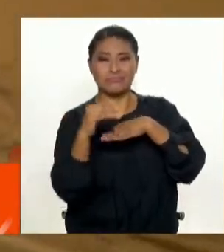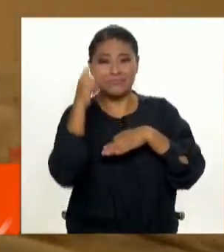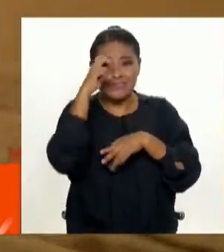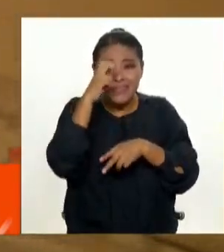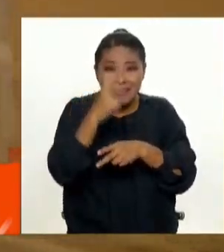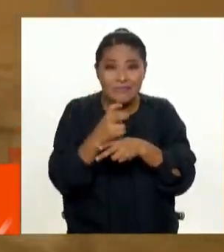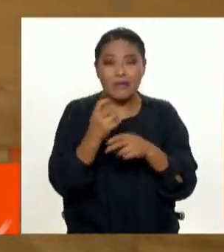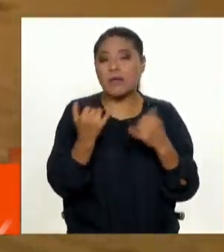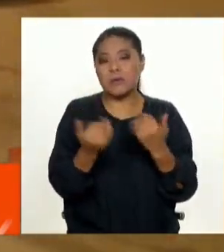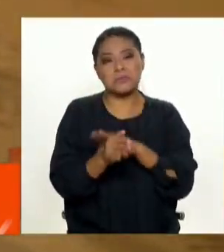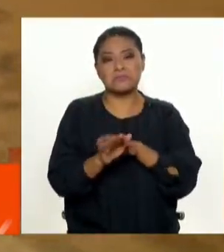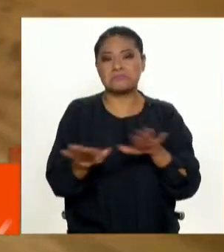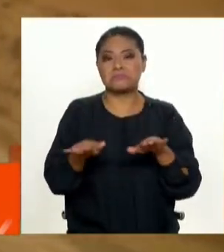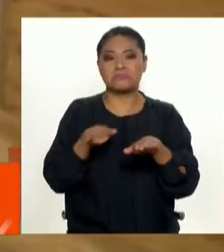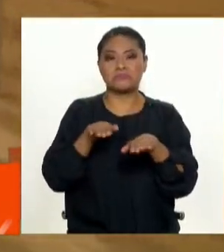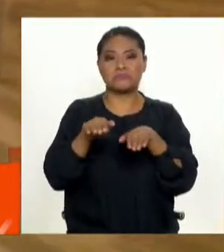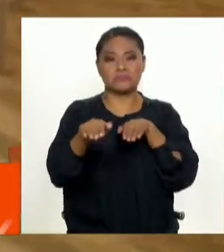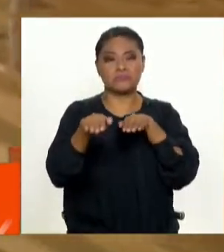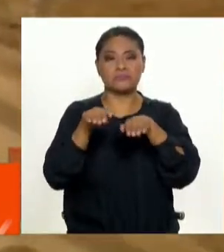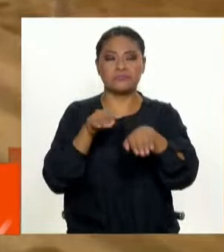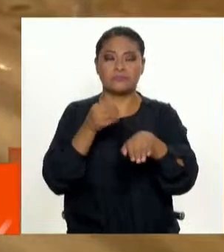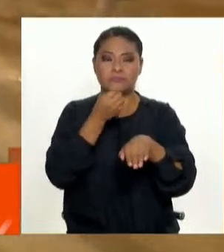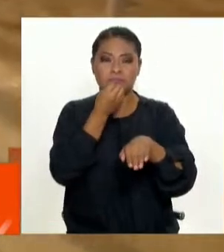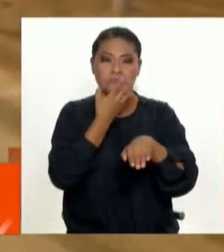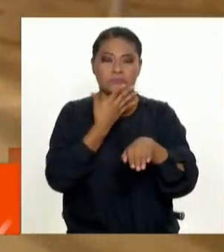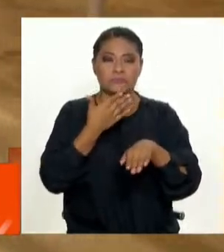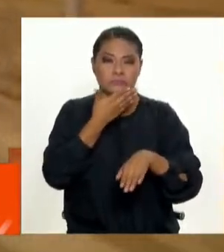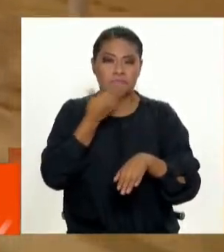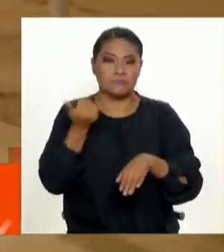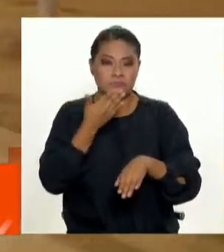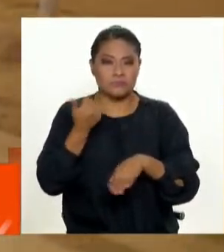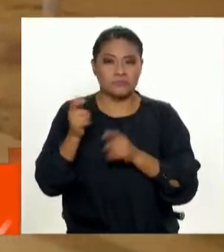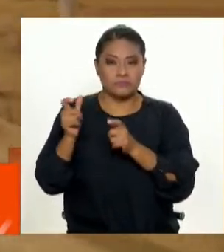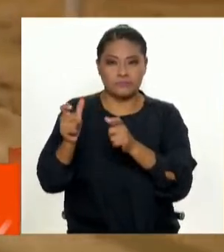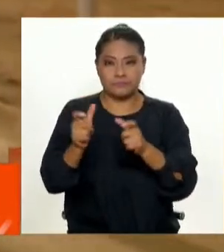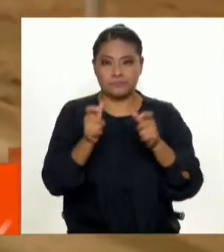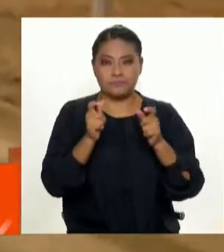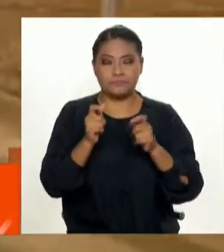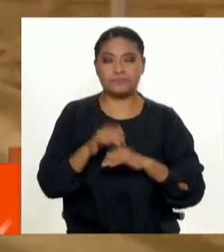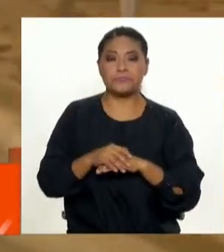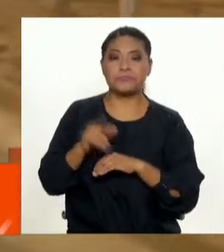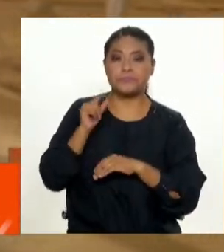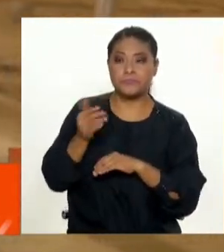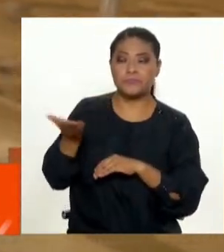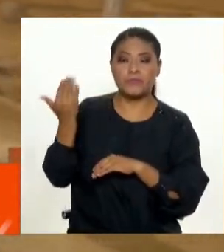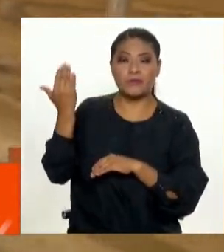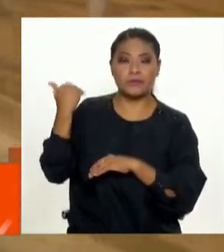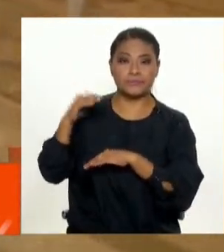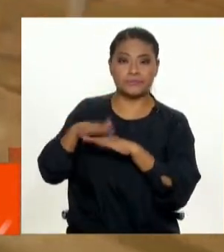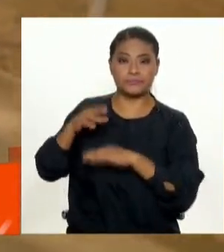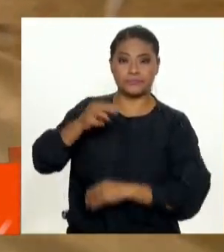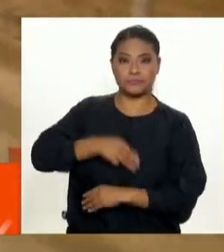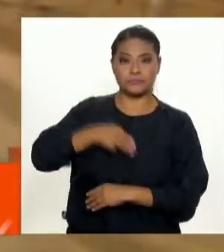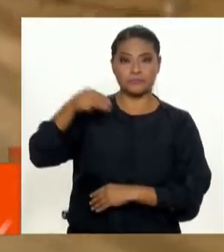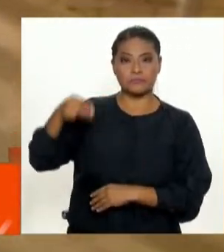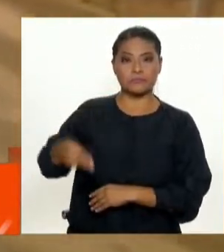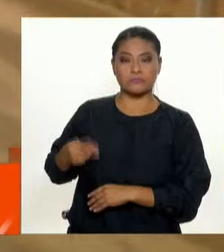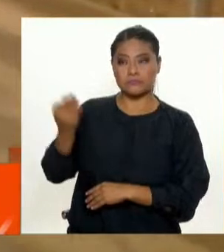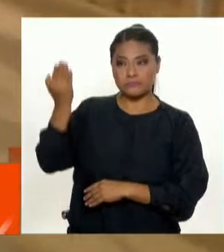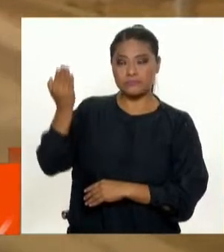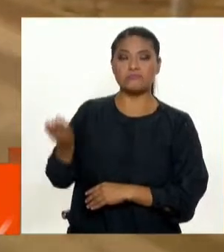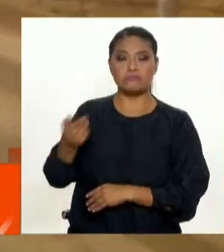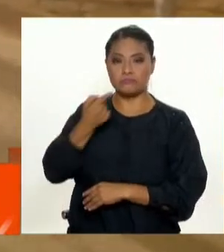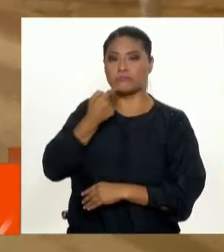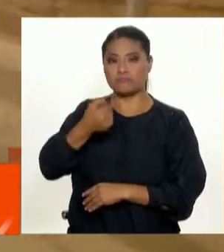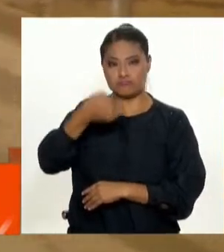se va a poder hacer esto con mayor precisión, con mayor seguridad e incluso, como lo resaltó la propia ministra, la actividad